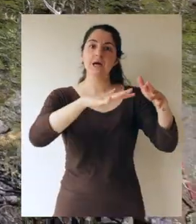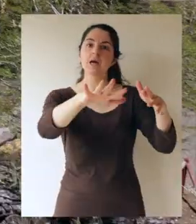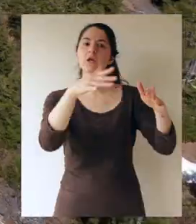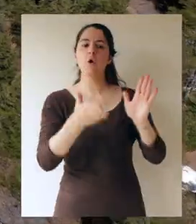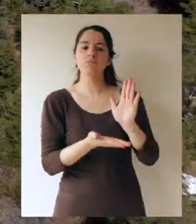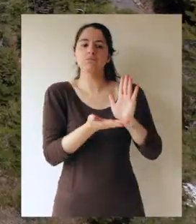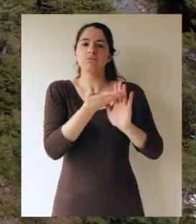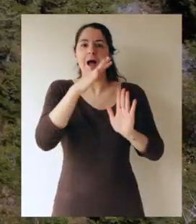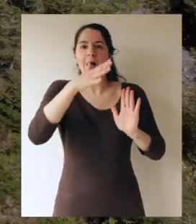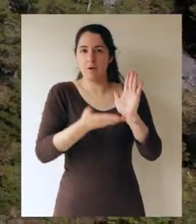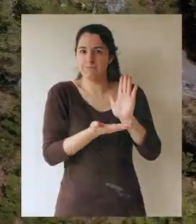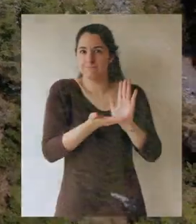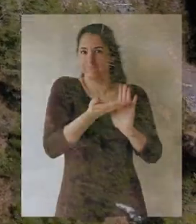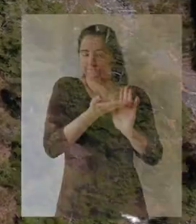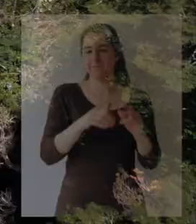caudal.